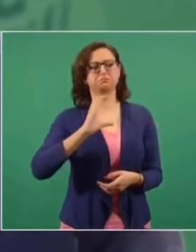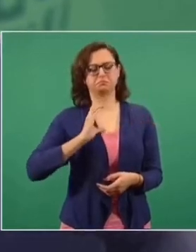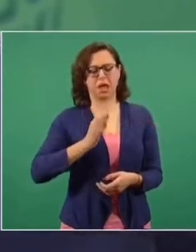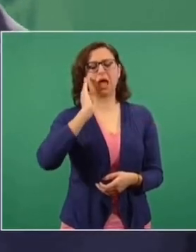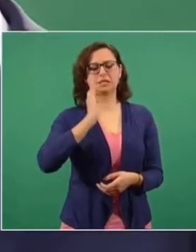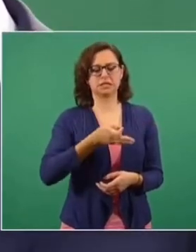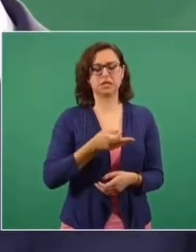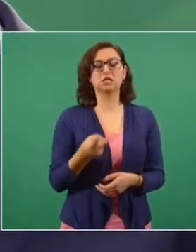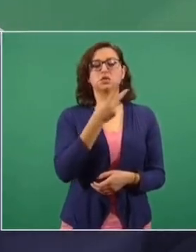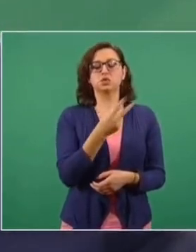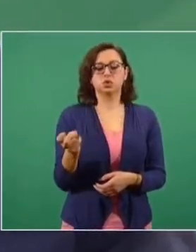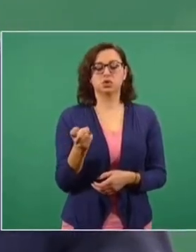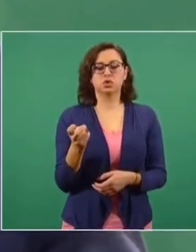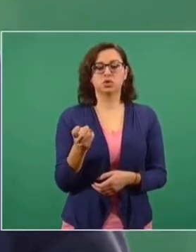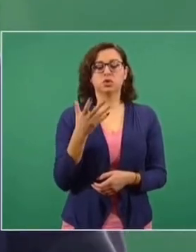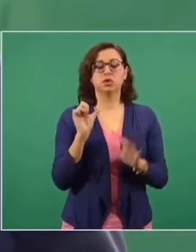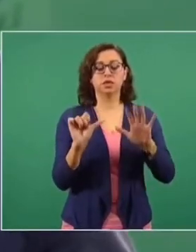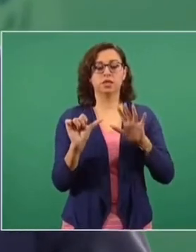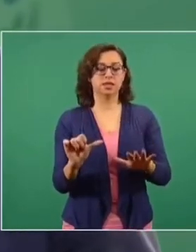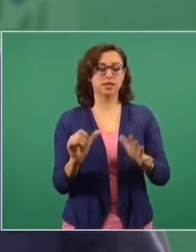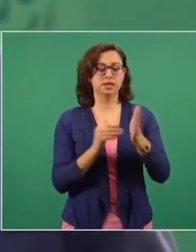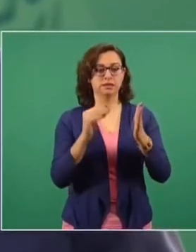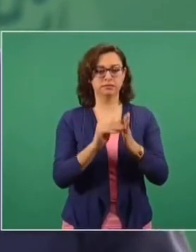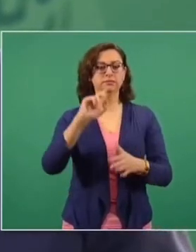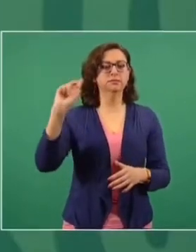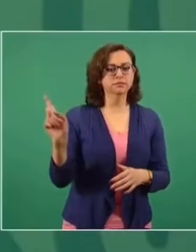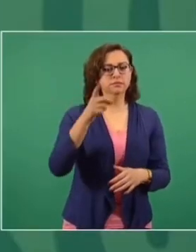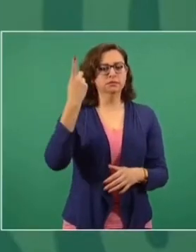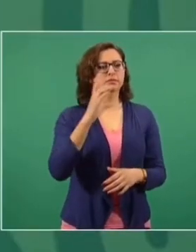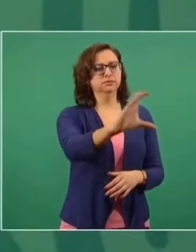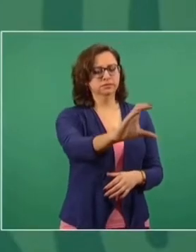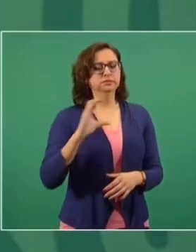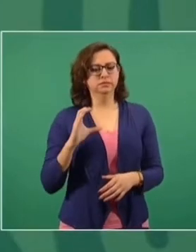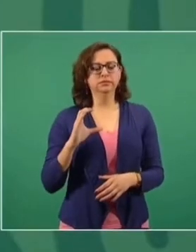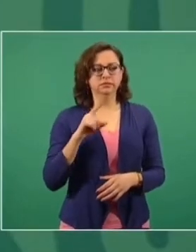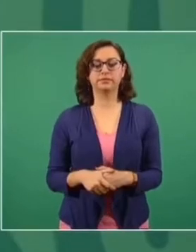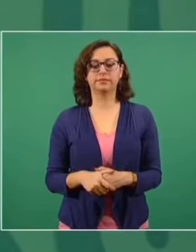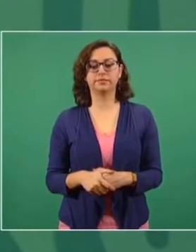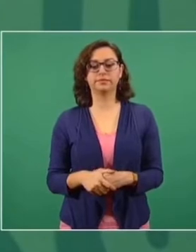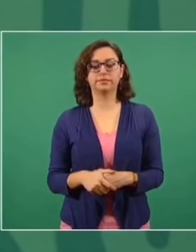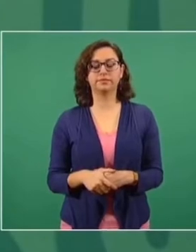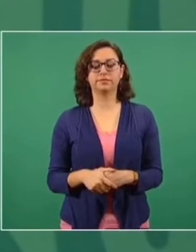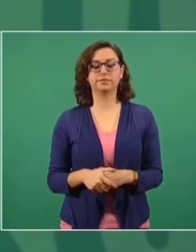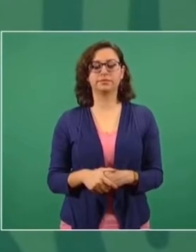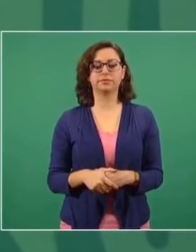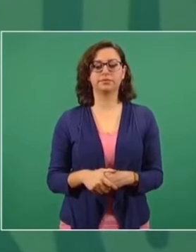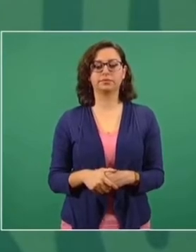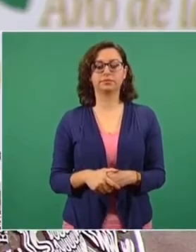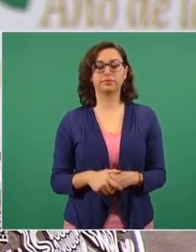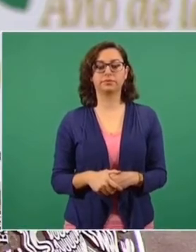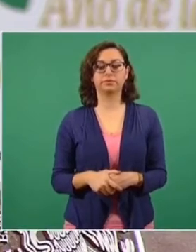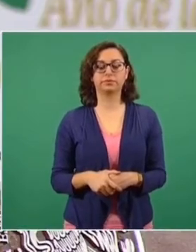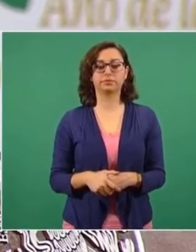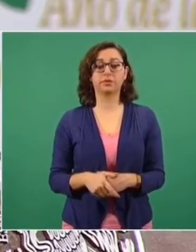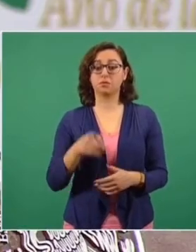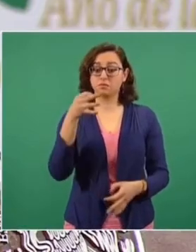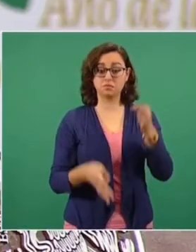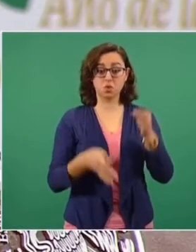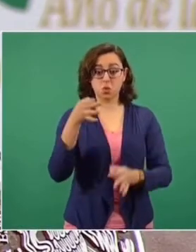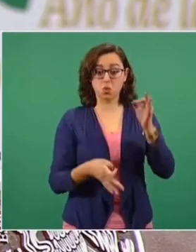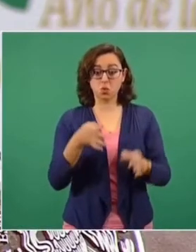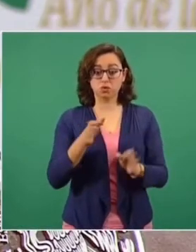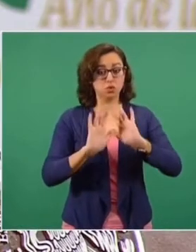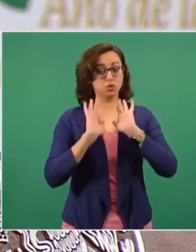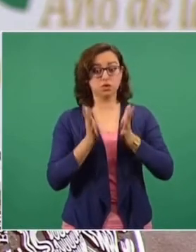de 216 millones de dólares que tienen que entregar. No se cancela el proceso judicial,